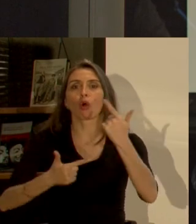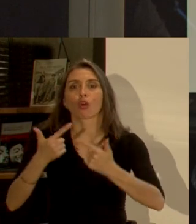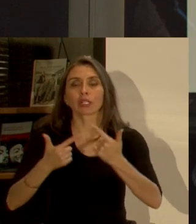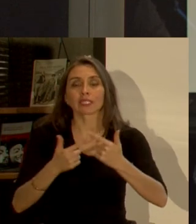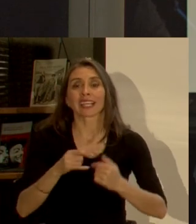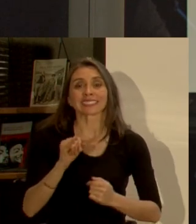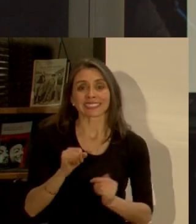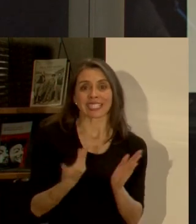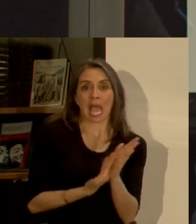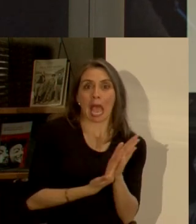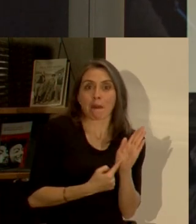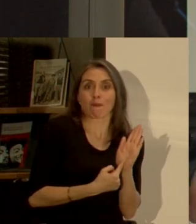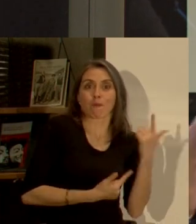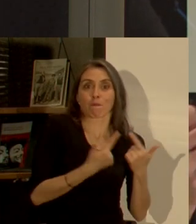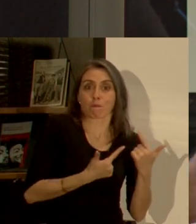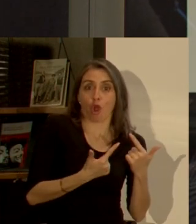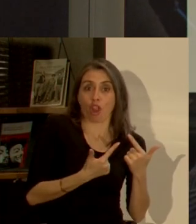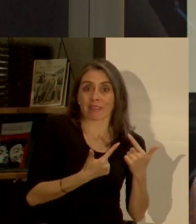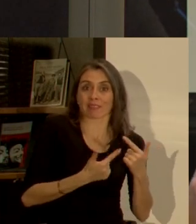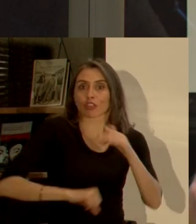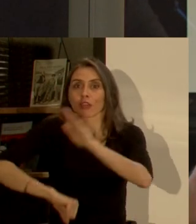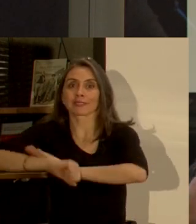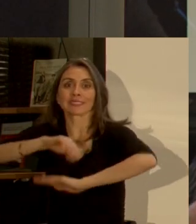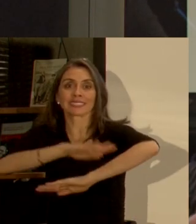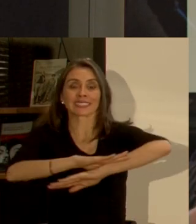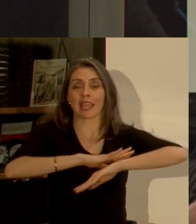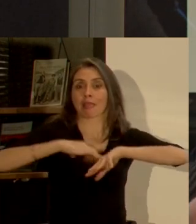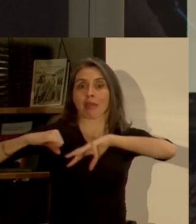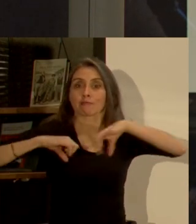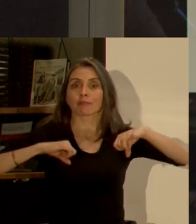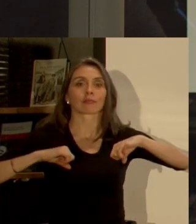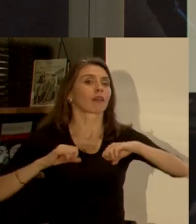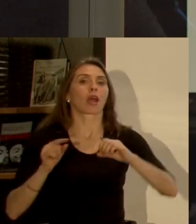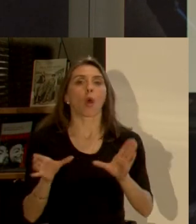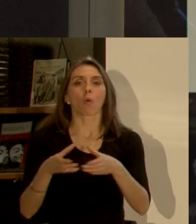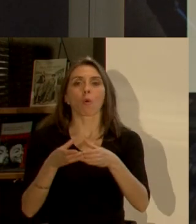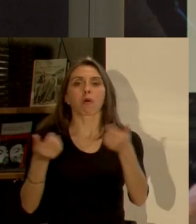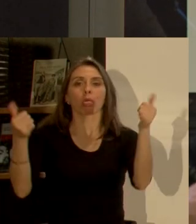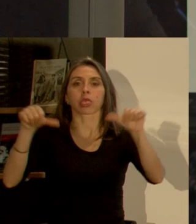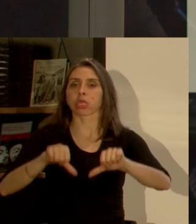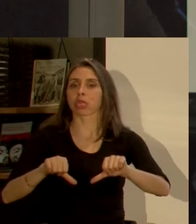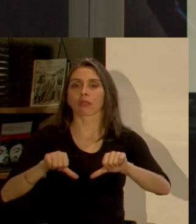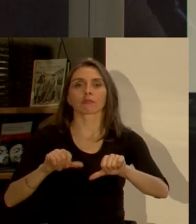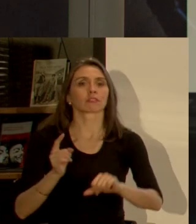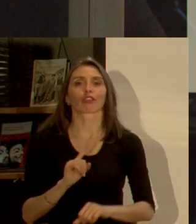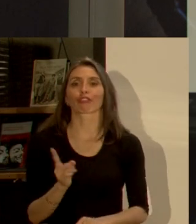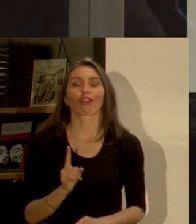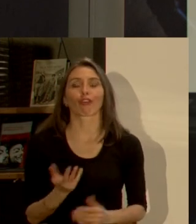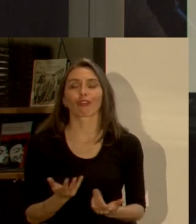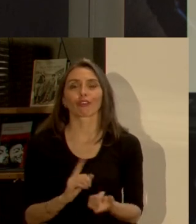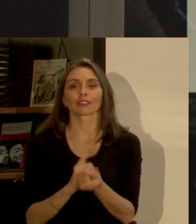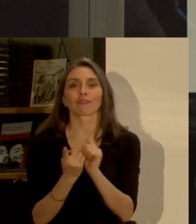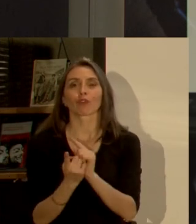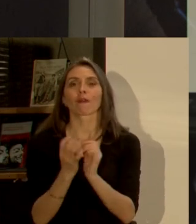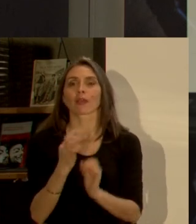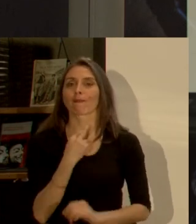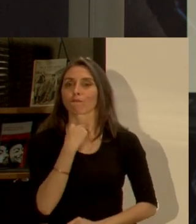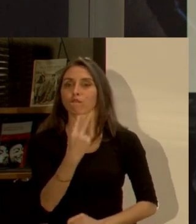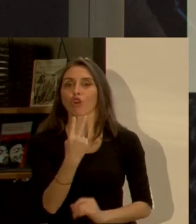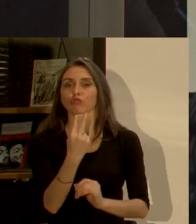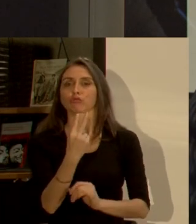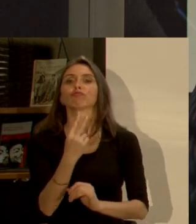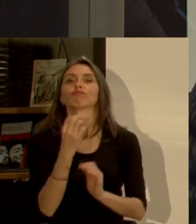se politiza este grupo deja de tener ese valor de convertirse en un interlocutor